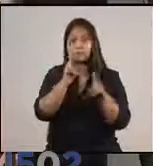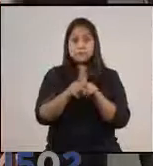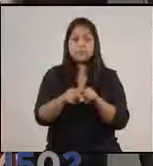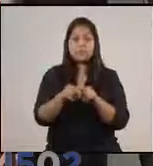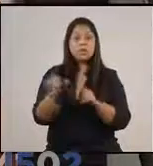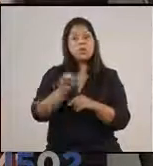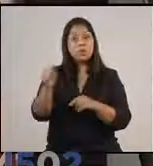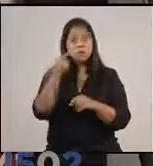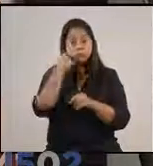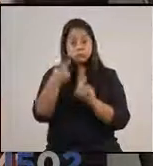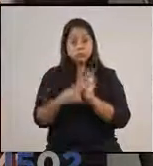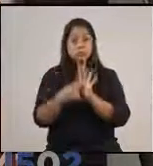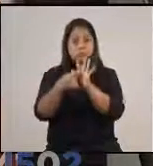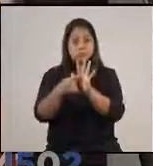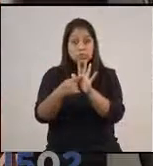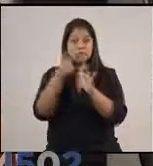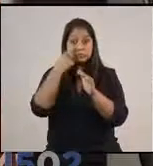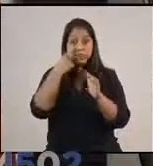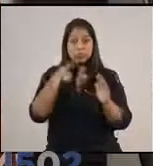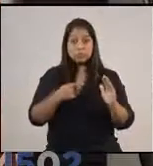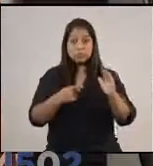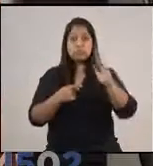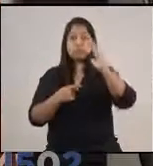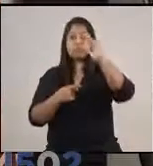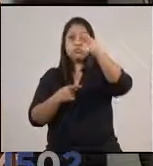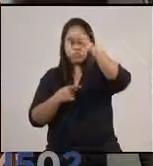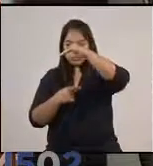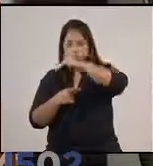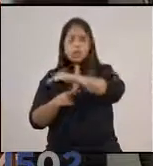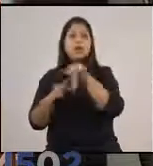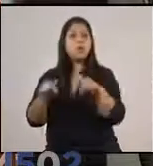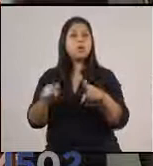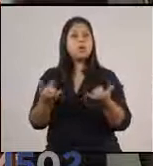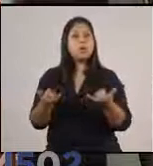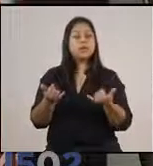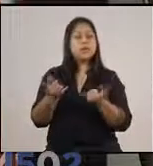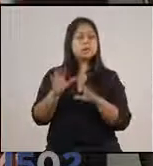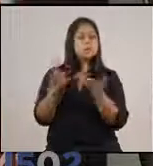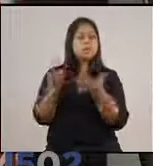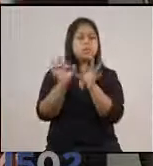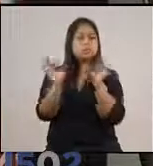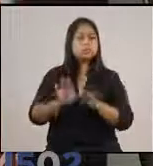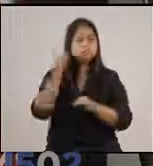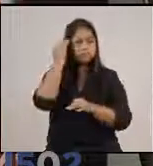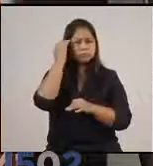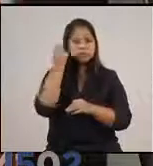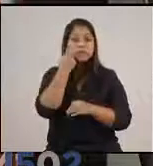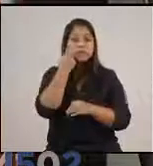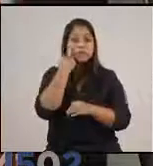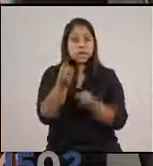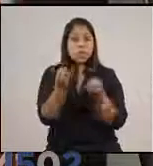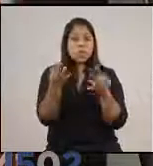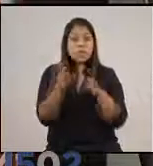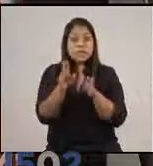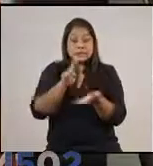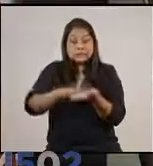es el reflejo de que la curva va descendiendo y la forma de poderlo saber es el porcentaje de camas ocupadas que hemos